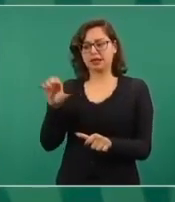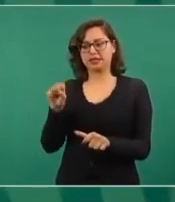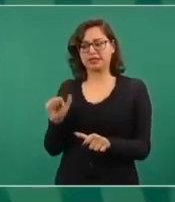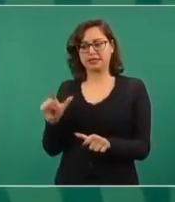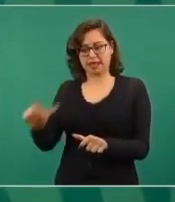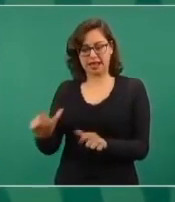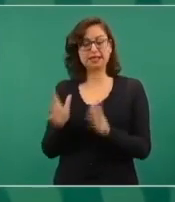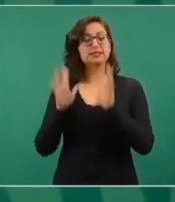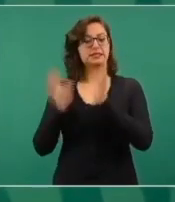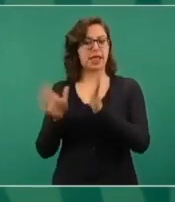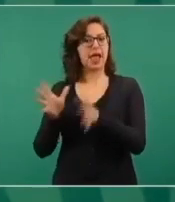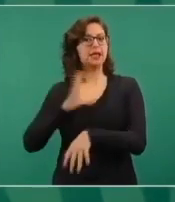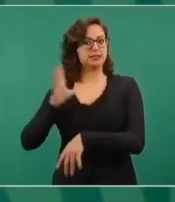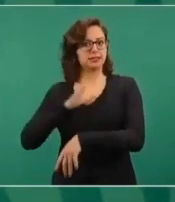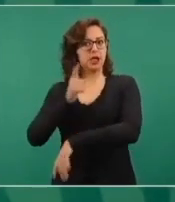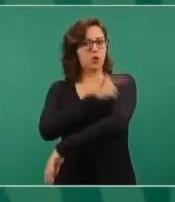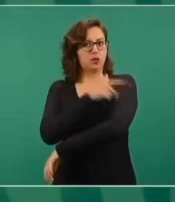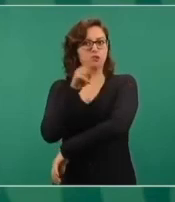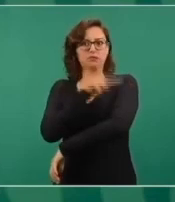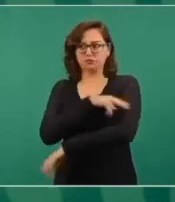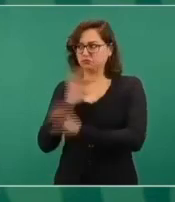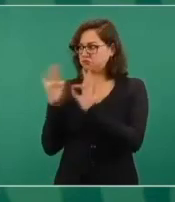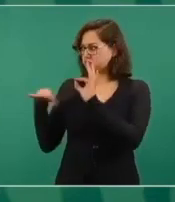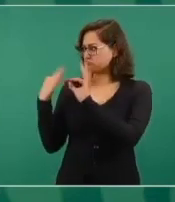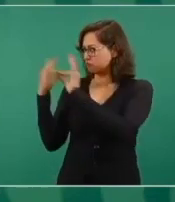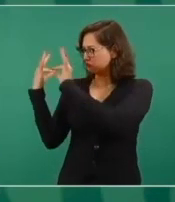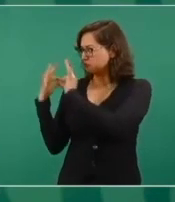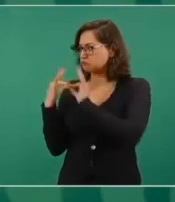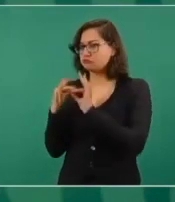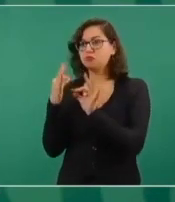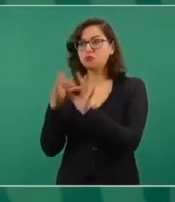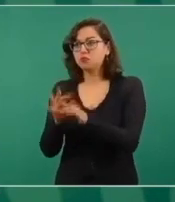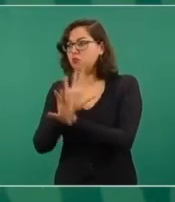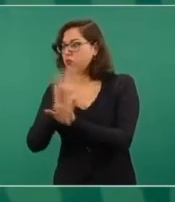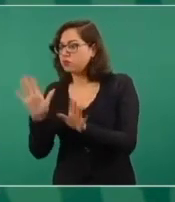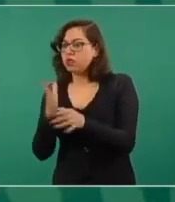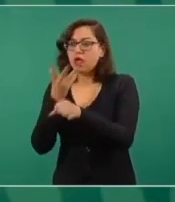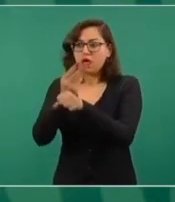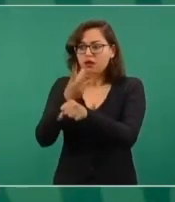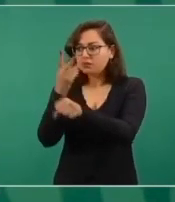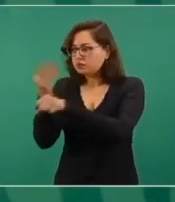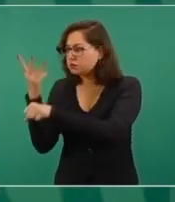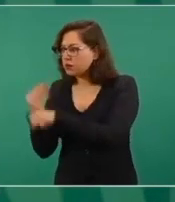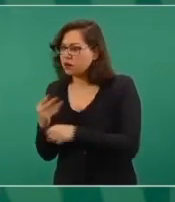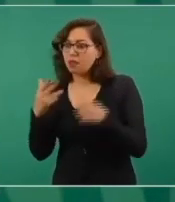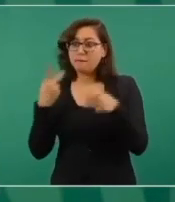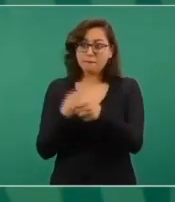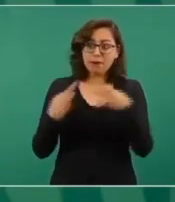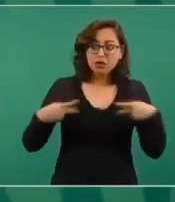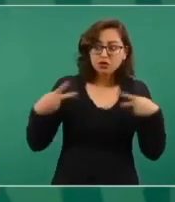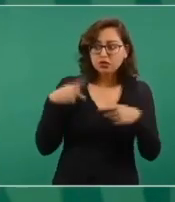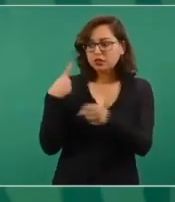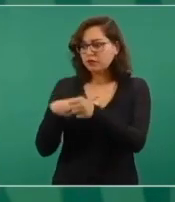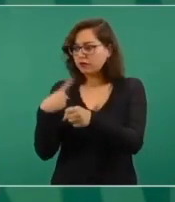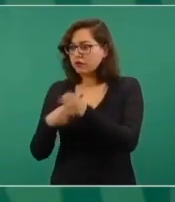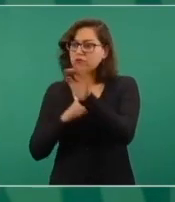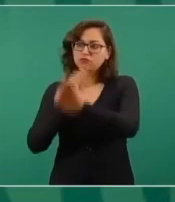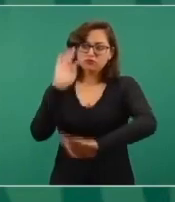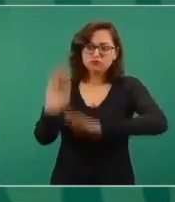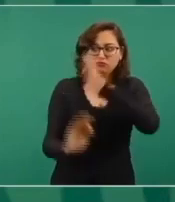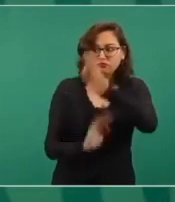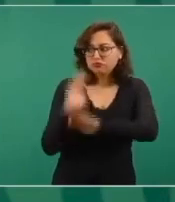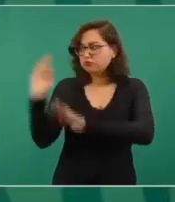modo tal que ahí seguimos trabajando, se brindó el apoyo humanitario, la atención médica, se ha brindado el registro